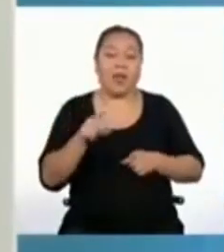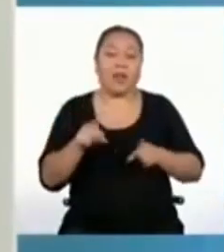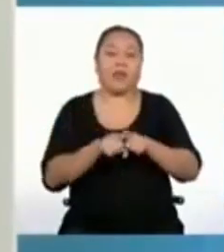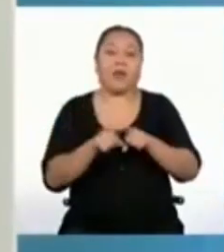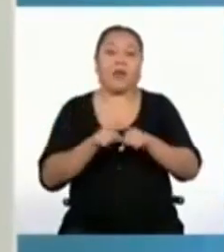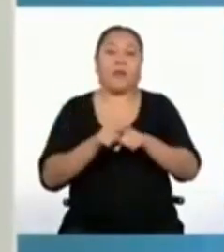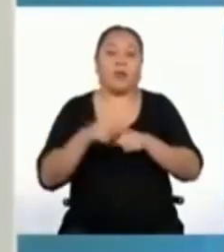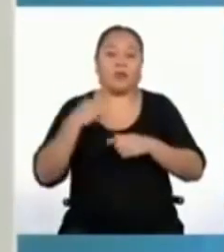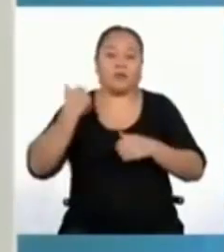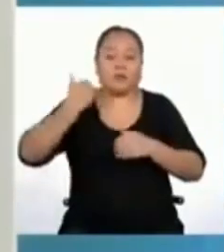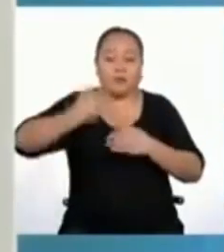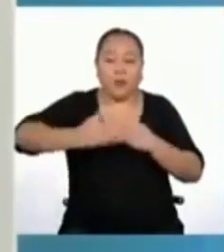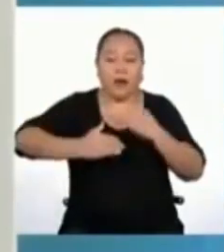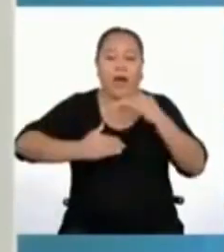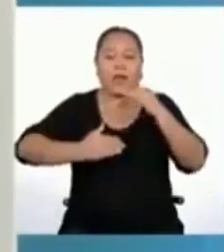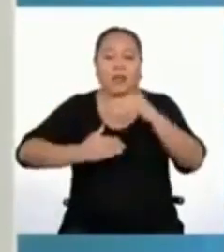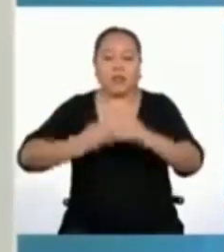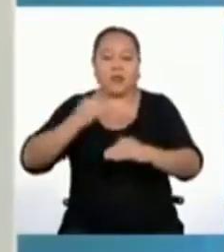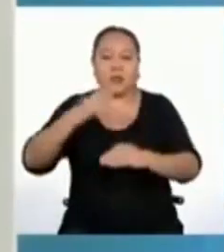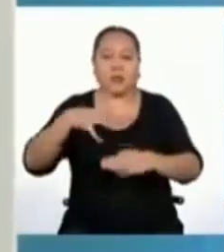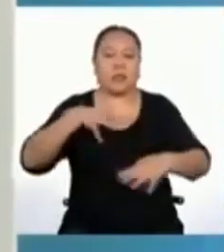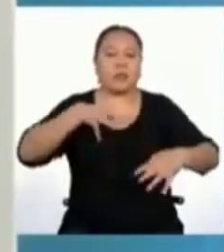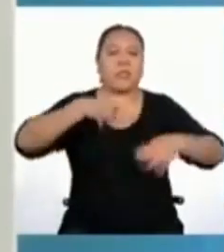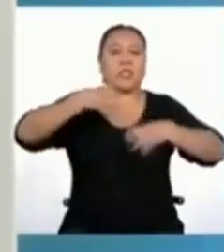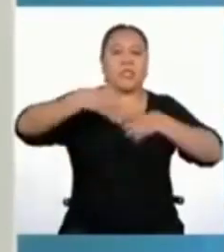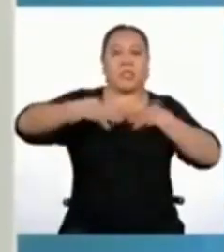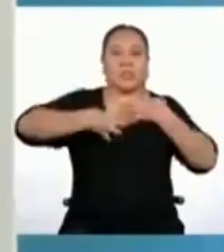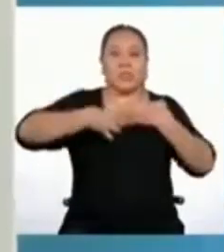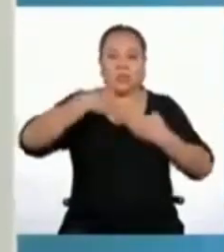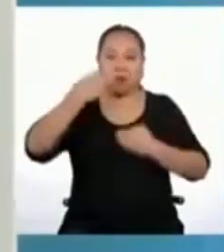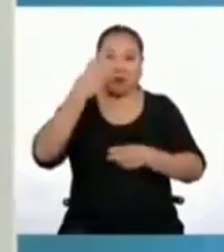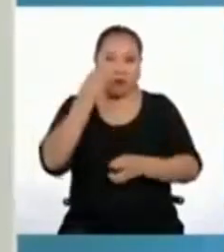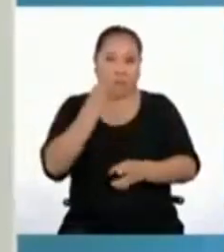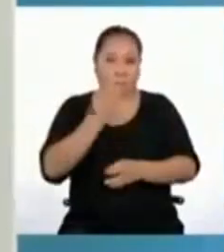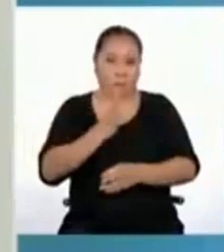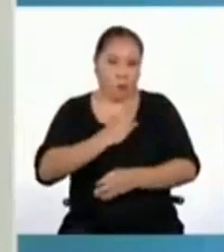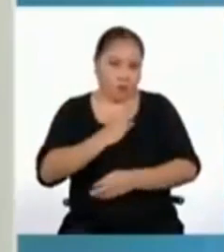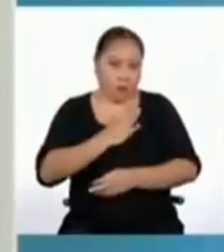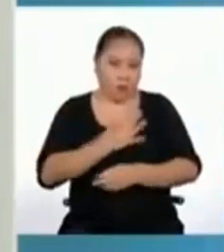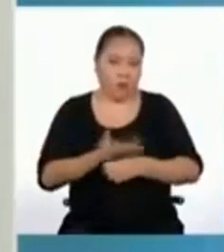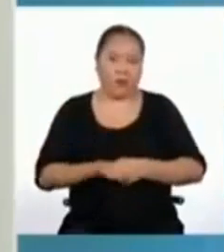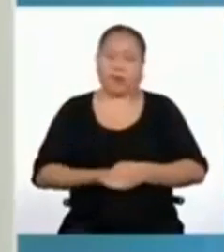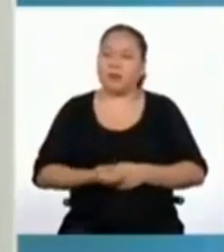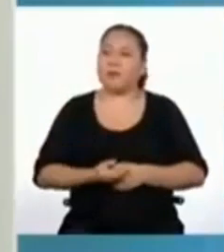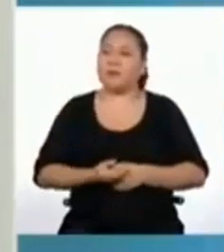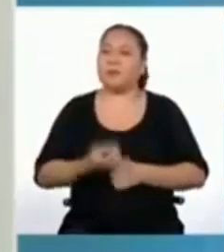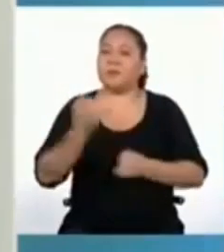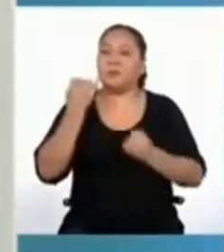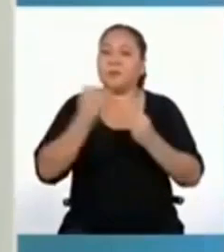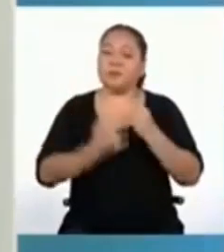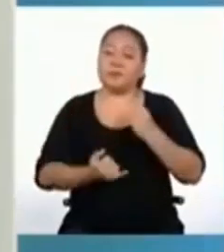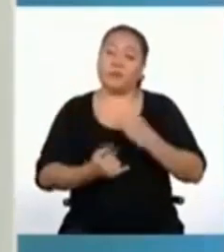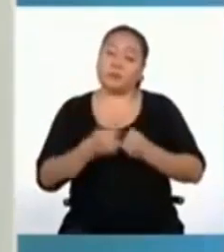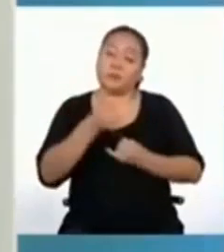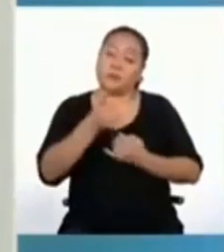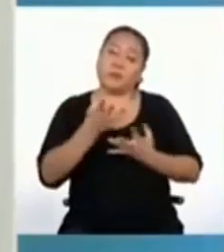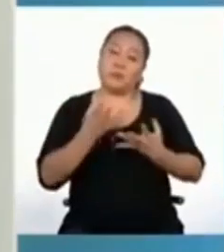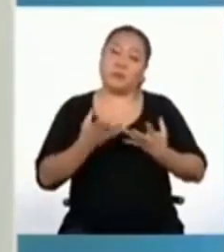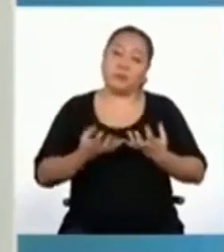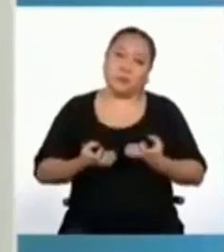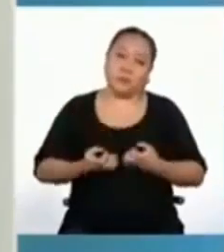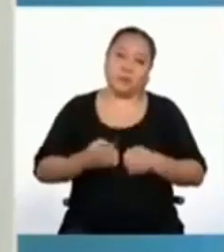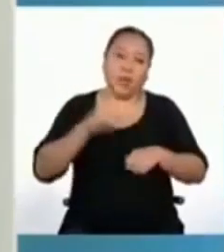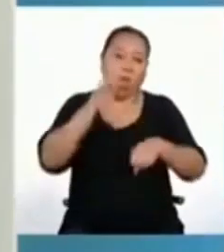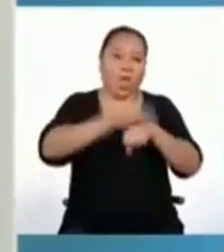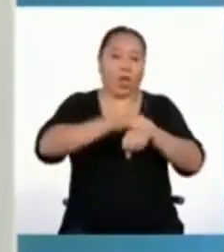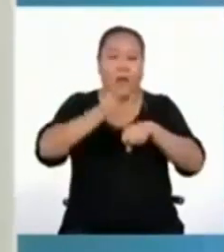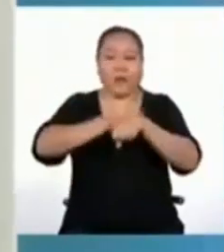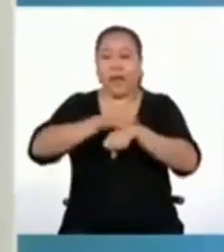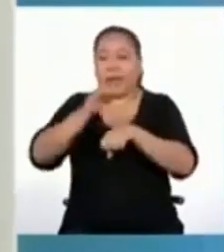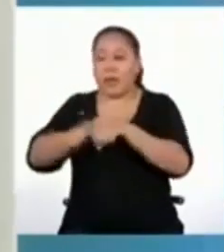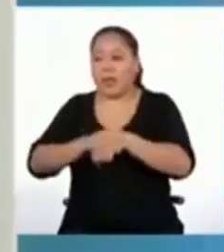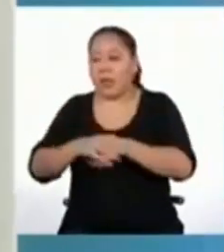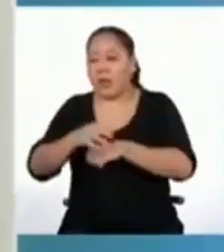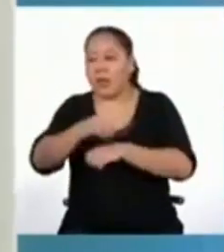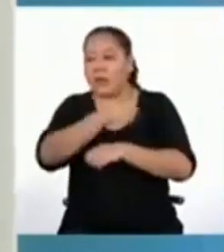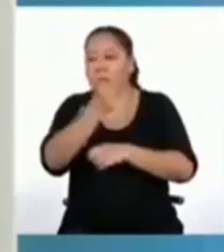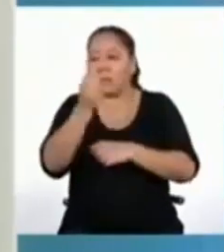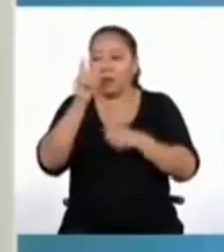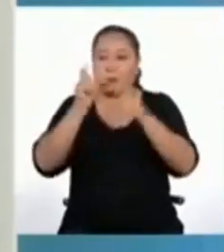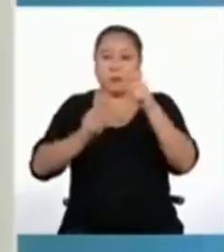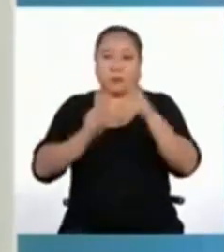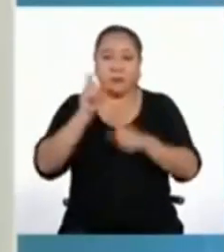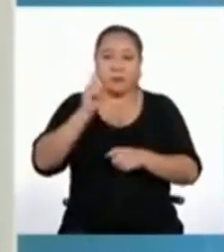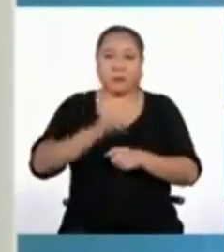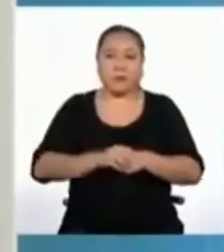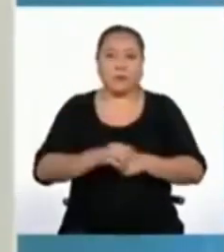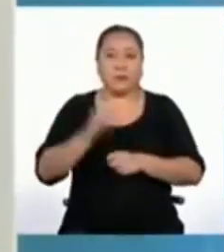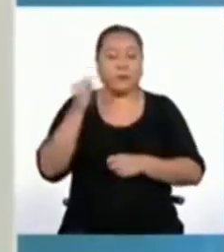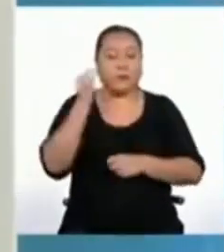una queja formal. Y, finalmente, si igual deseas advertir a otras personas